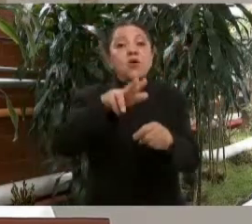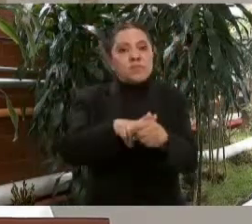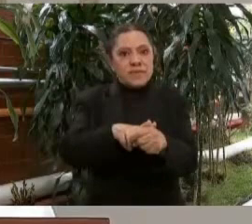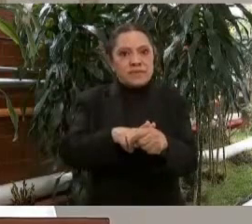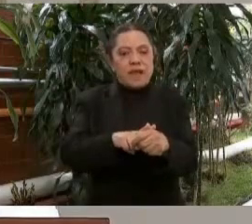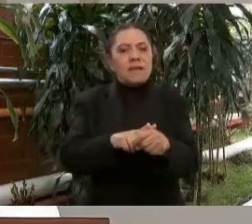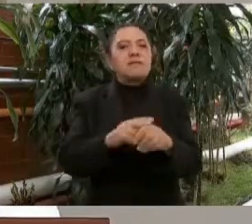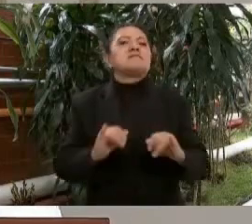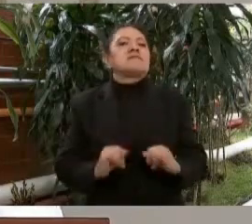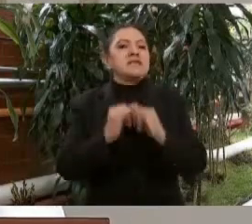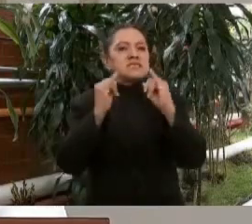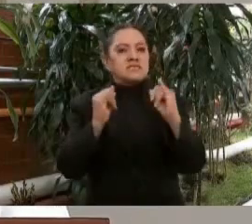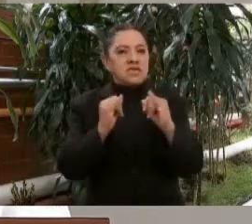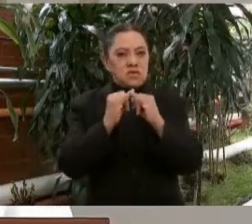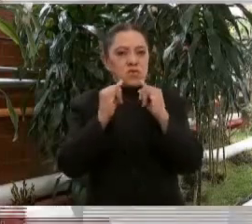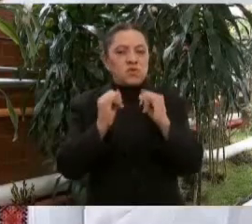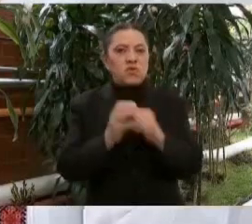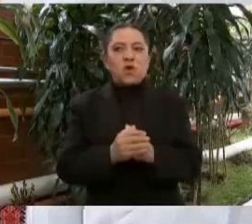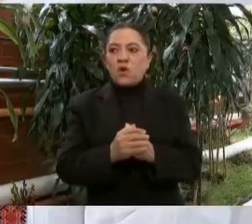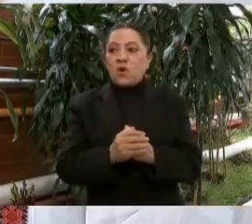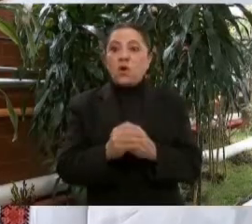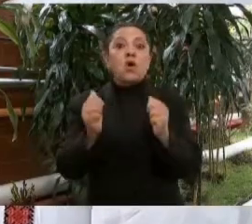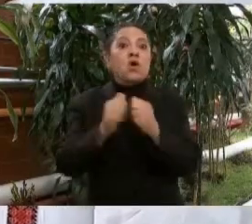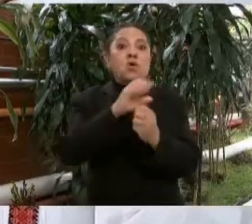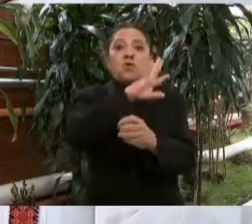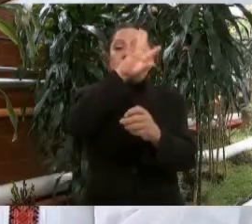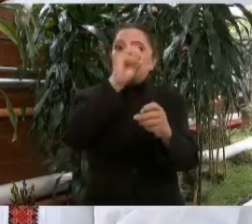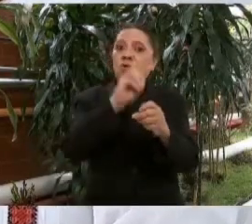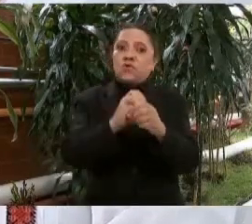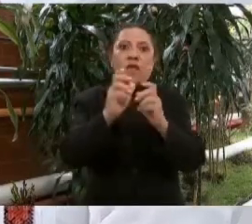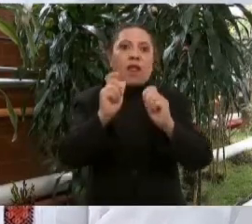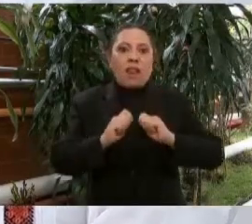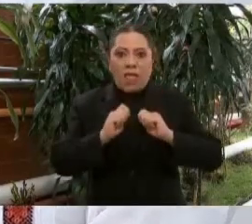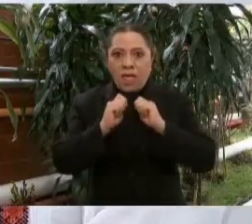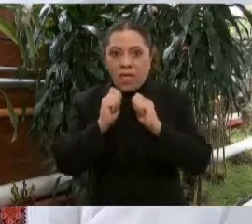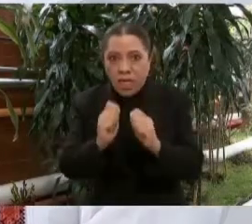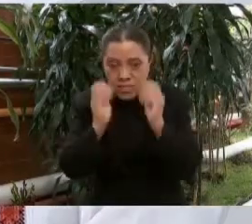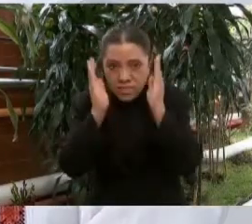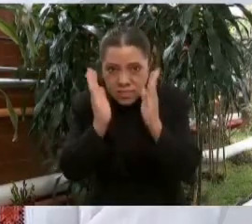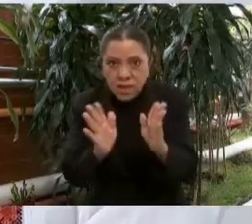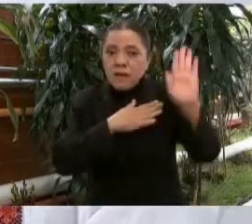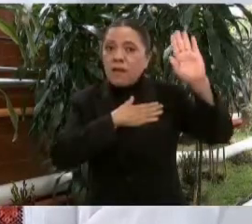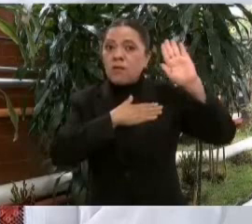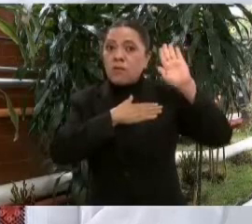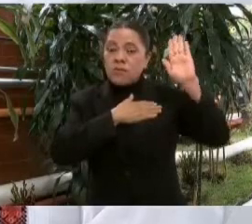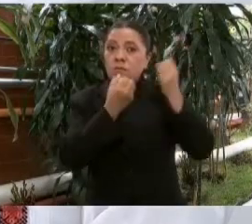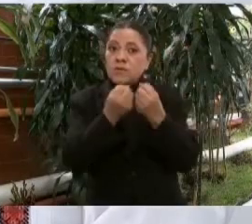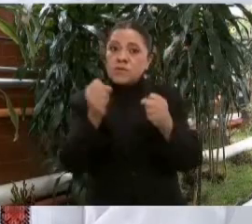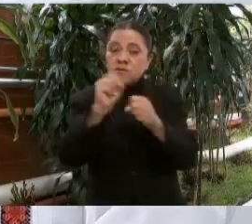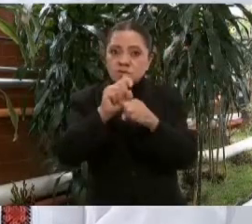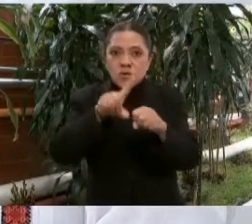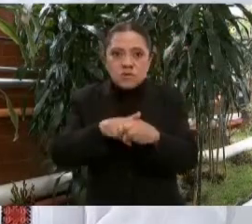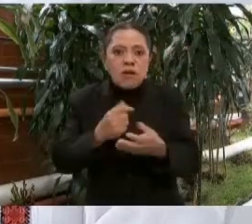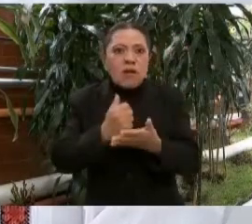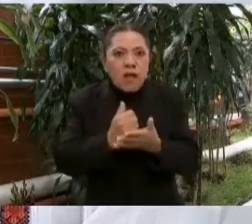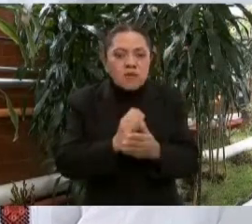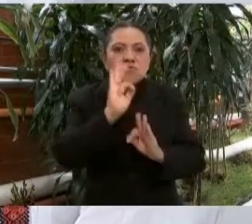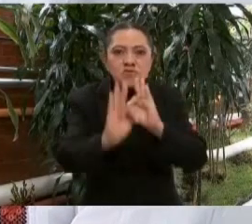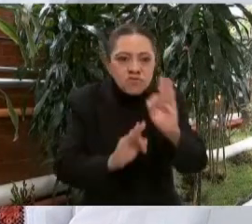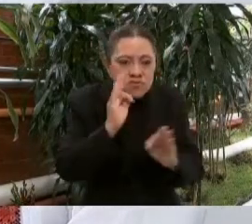de nuestro instituto, quienes con total entrega y compromiso social ayudan a combatir la pandemia del coronavirus.